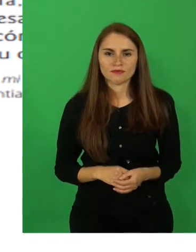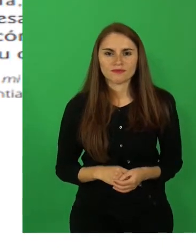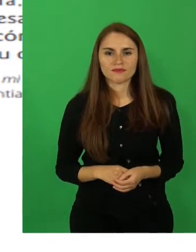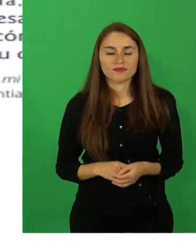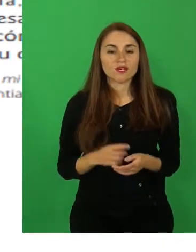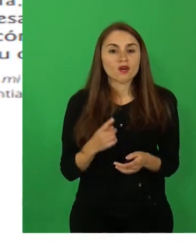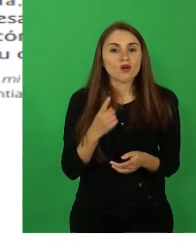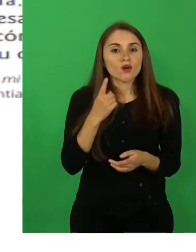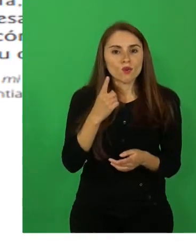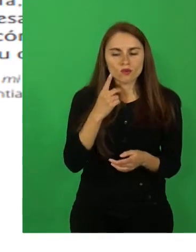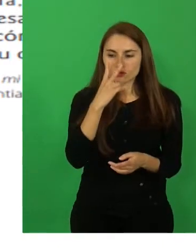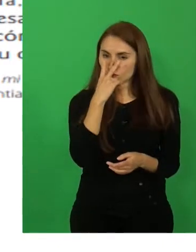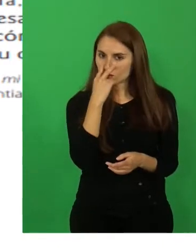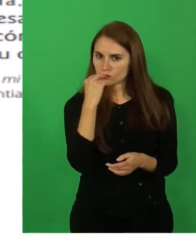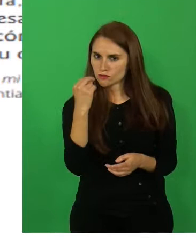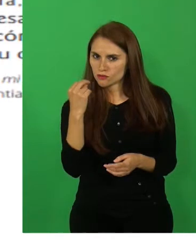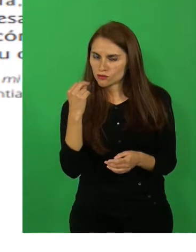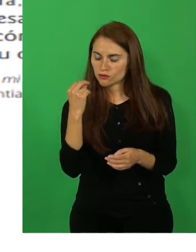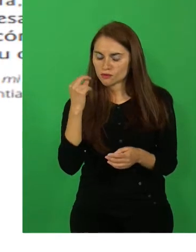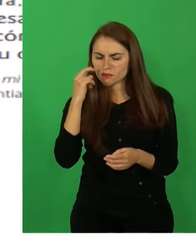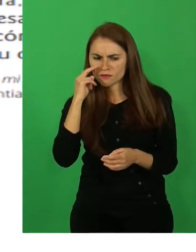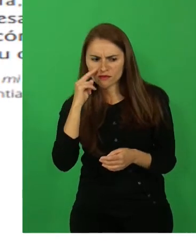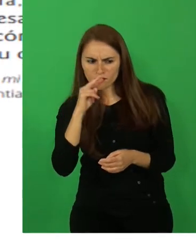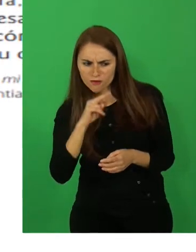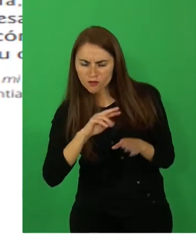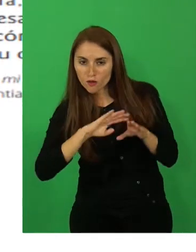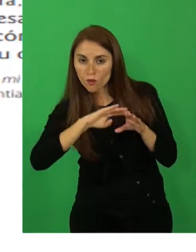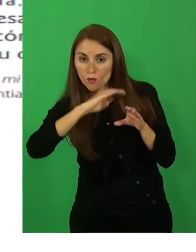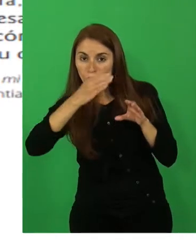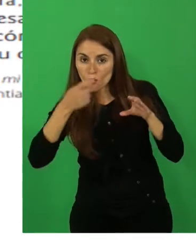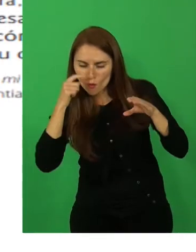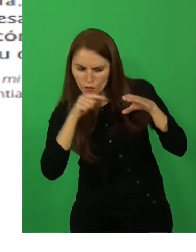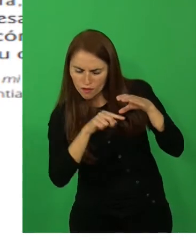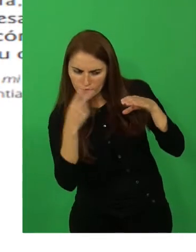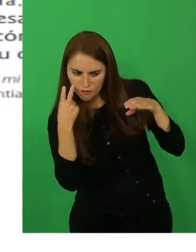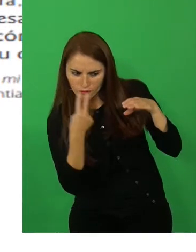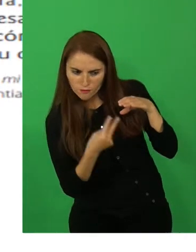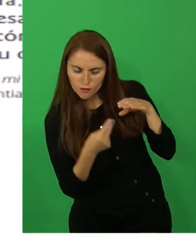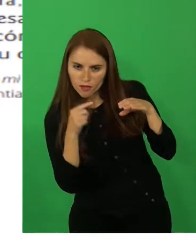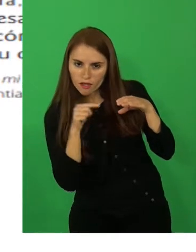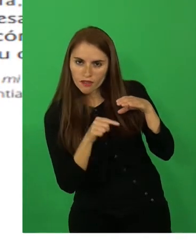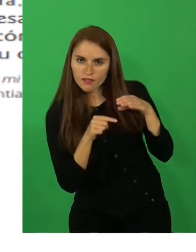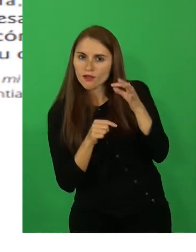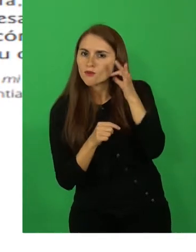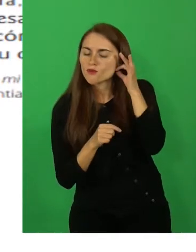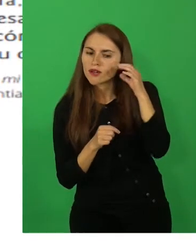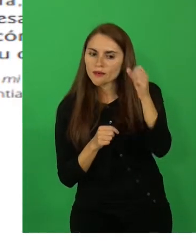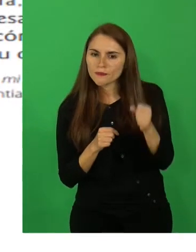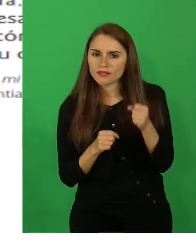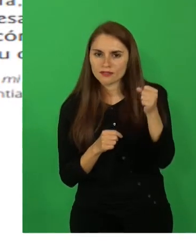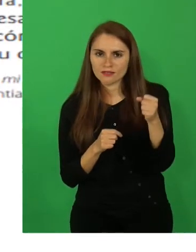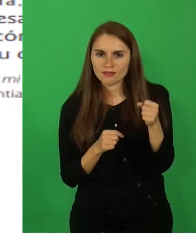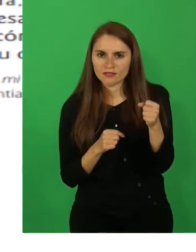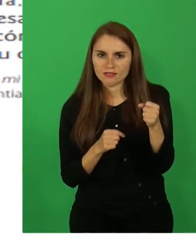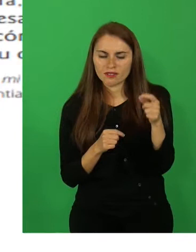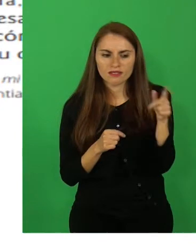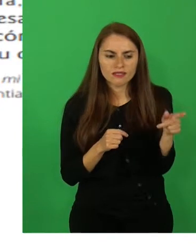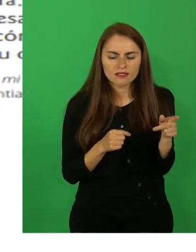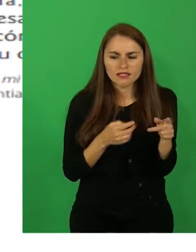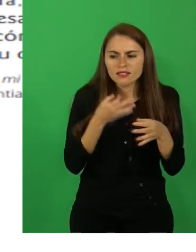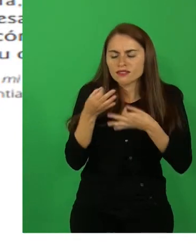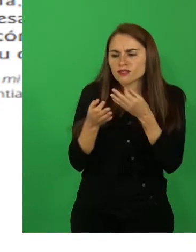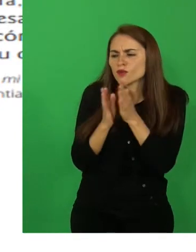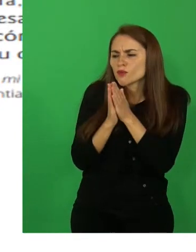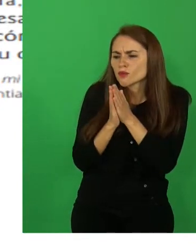Un zorro que pasaba por la cueva vio a la pastora y ella le dijo que